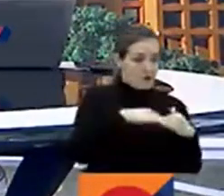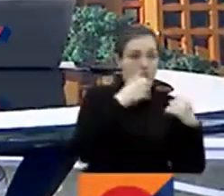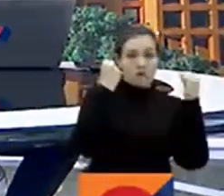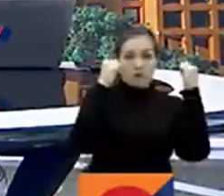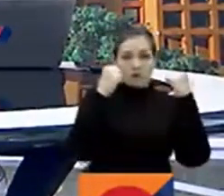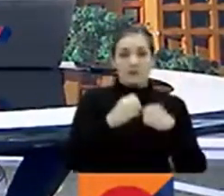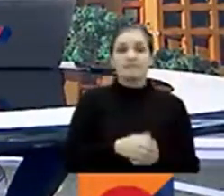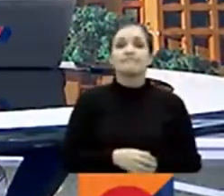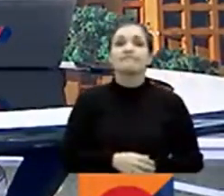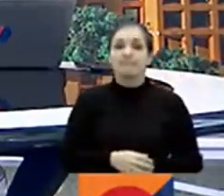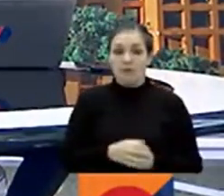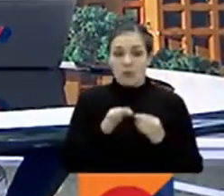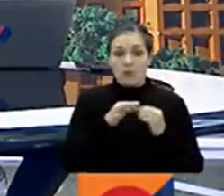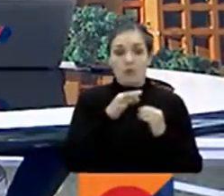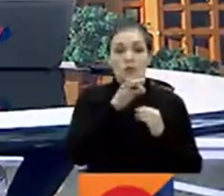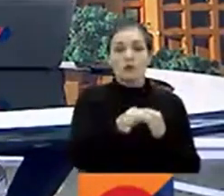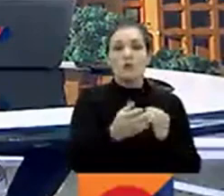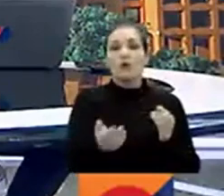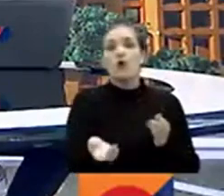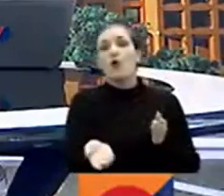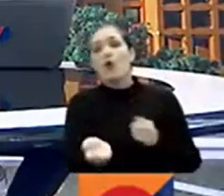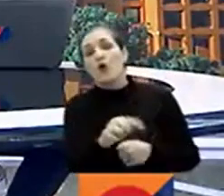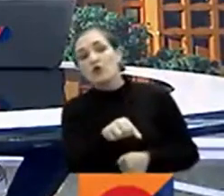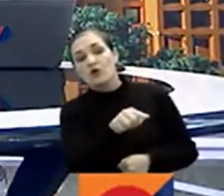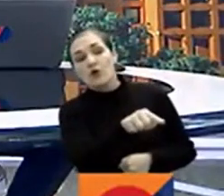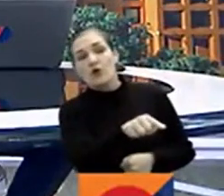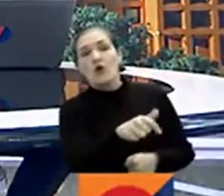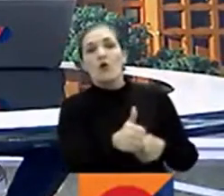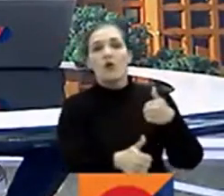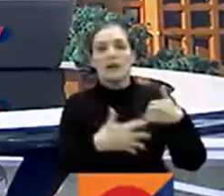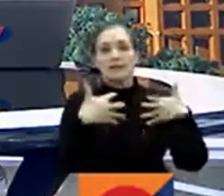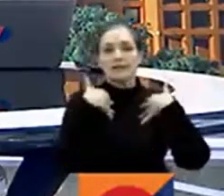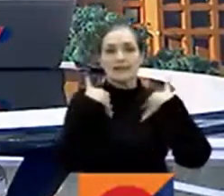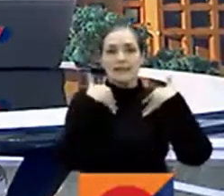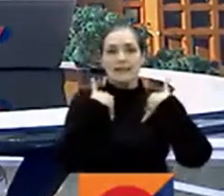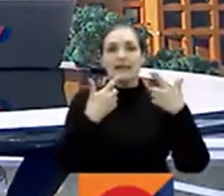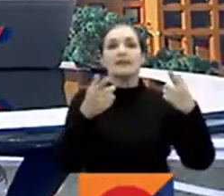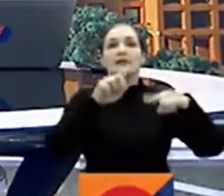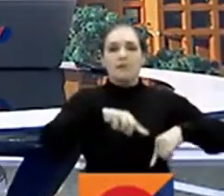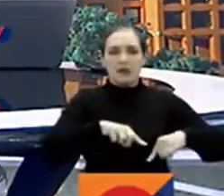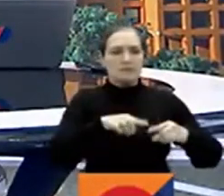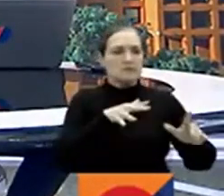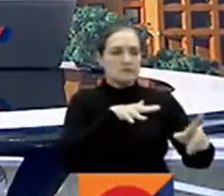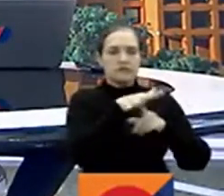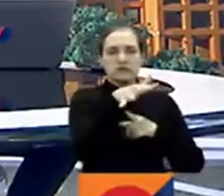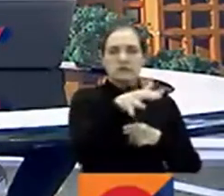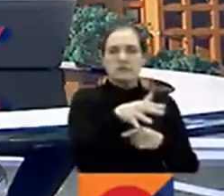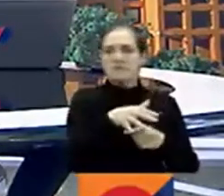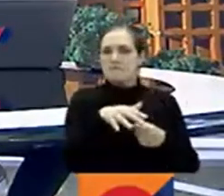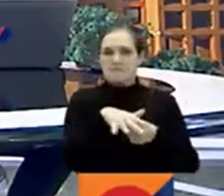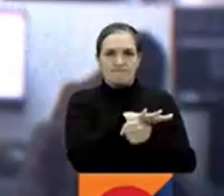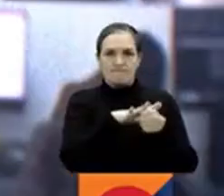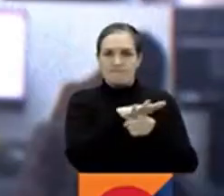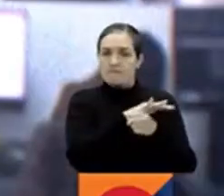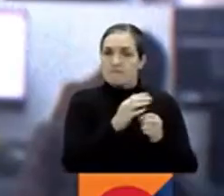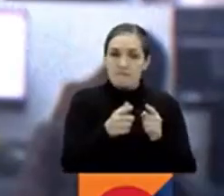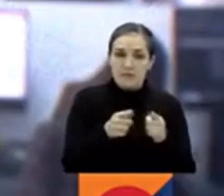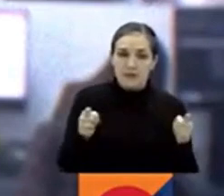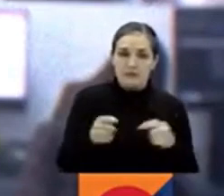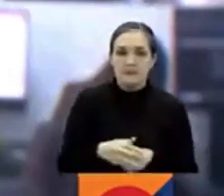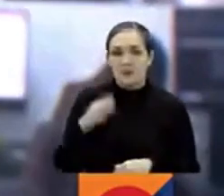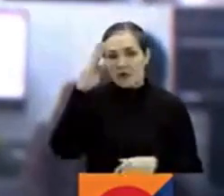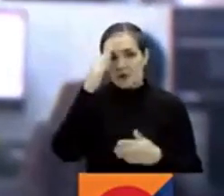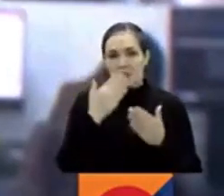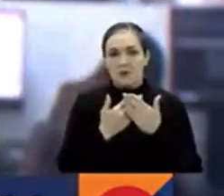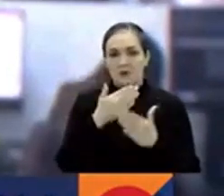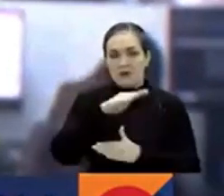Carlos, otro municipio afectado es Santander de Quilichao. John López, usted tiene más detalles. Adelante. Hola, Carolina. Buenas tardes.